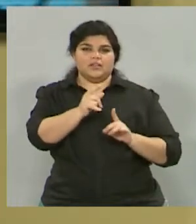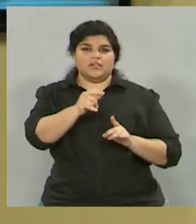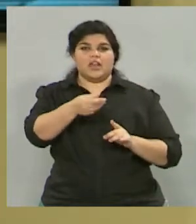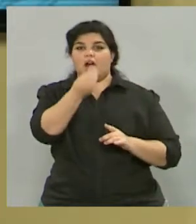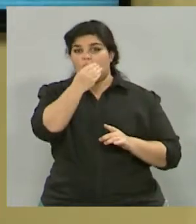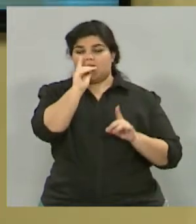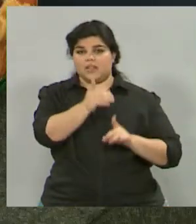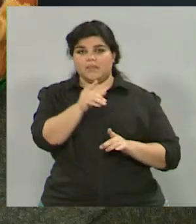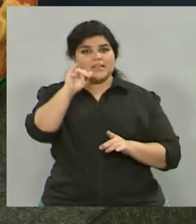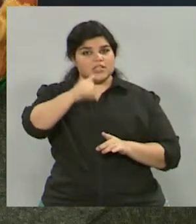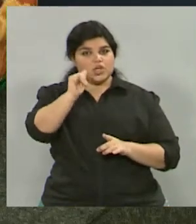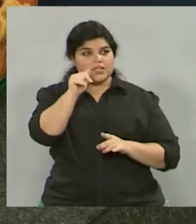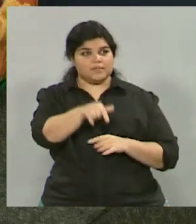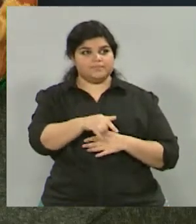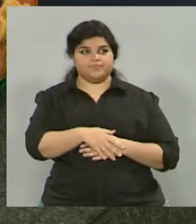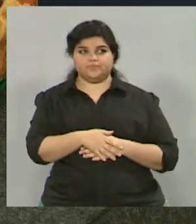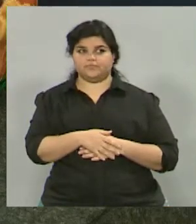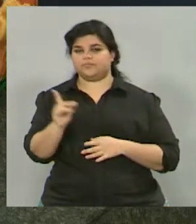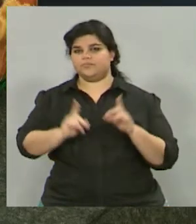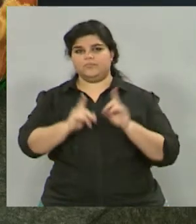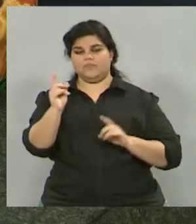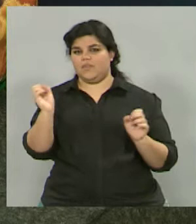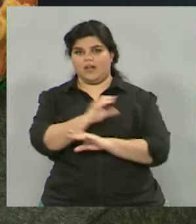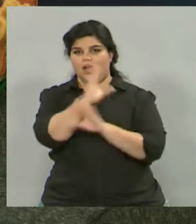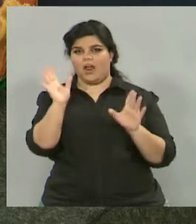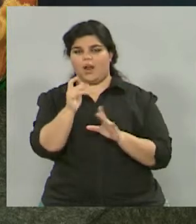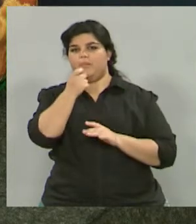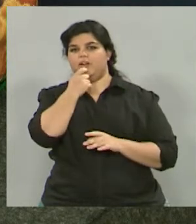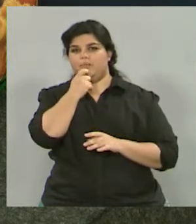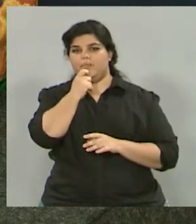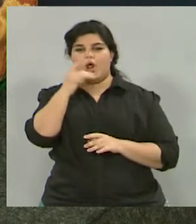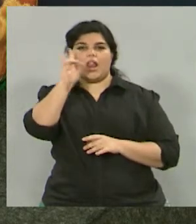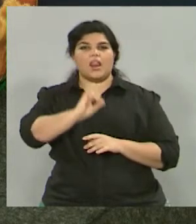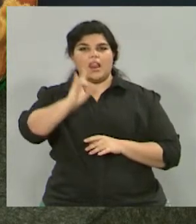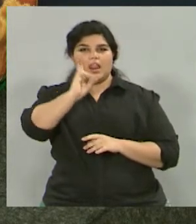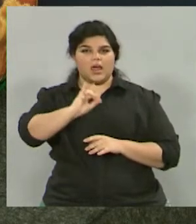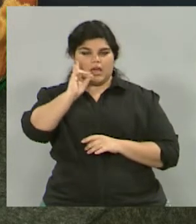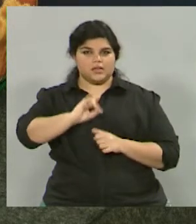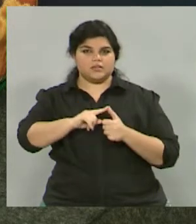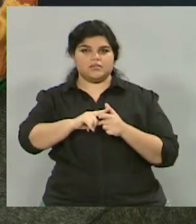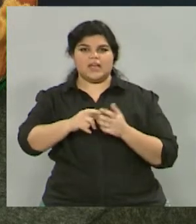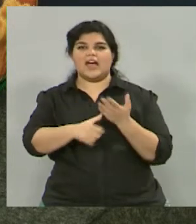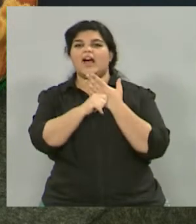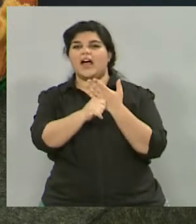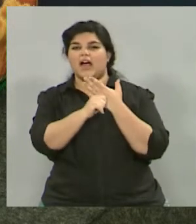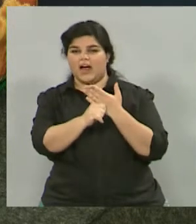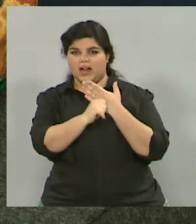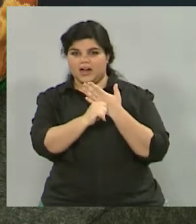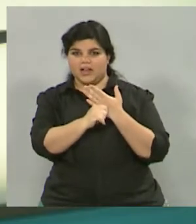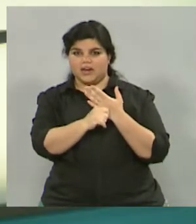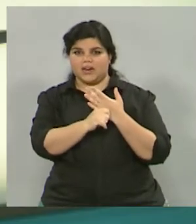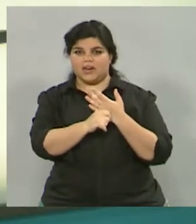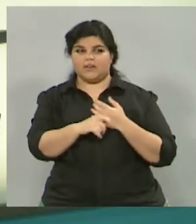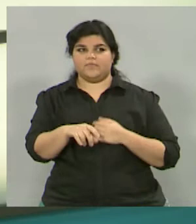de la canasta, ¿no? No, hay algunos productos que está claro que no pueden faltar, el caso de los lácteos es fundamental, el caso de la carne quizás no en la misma